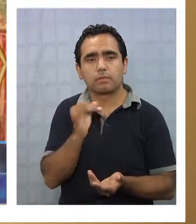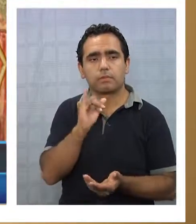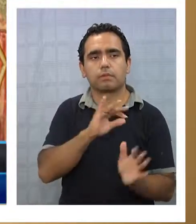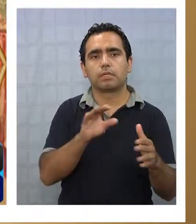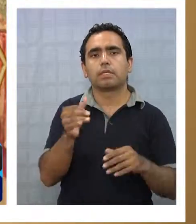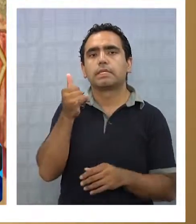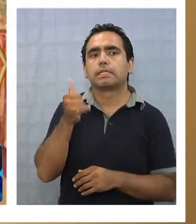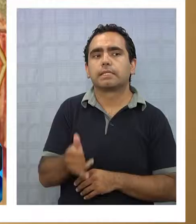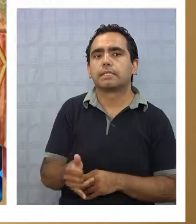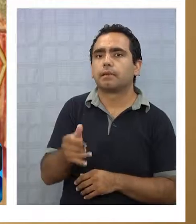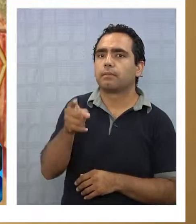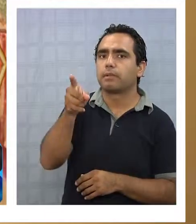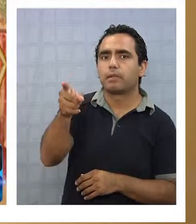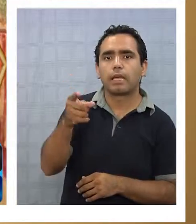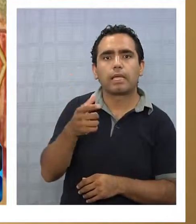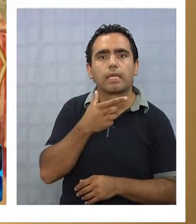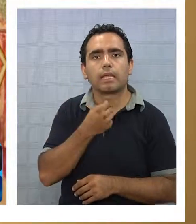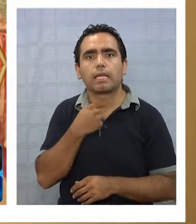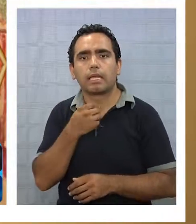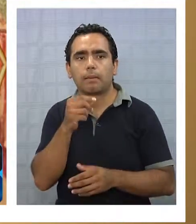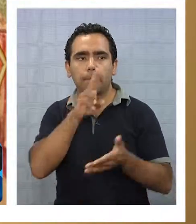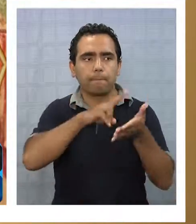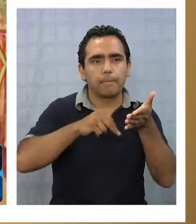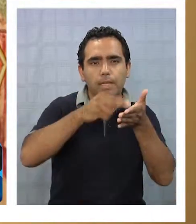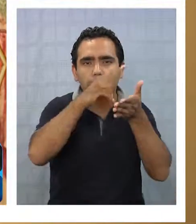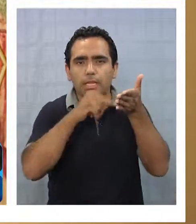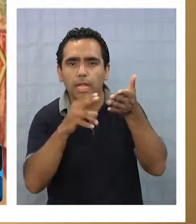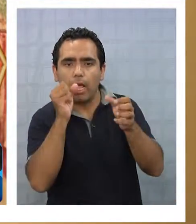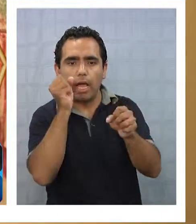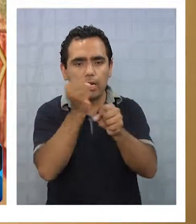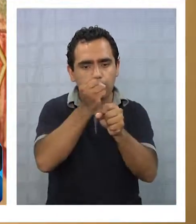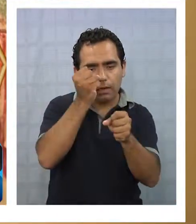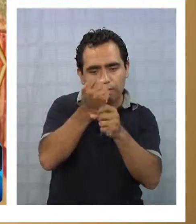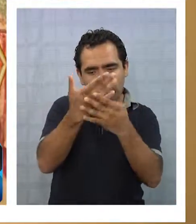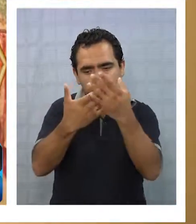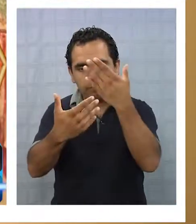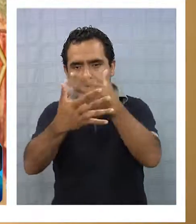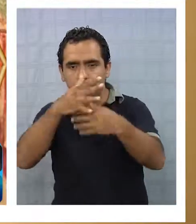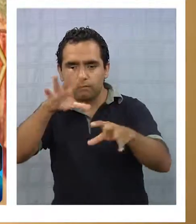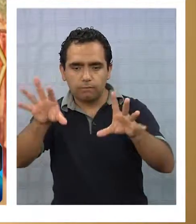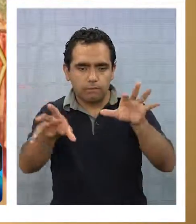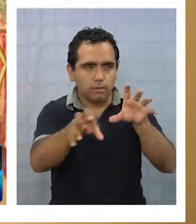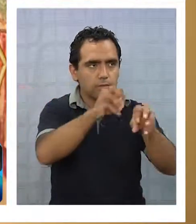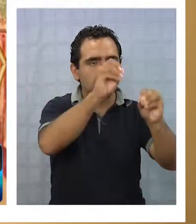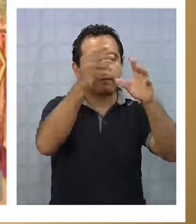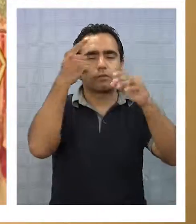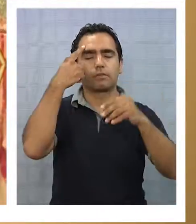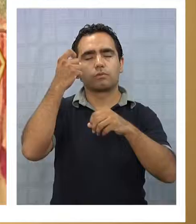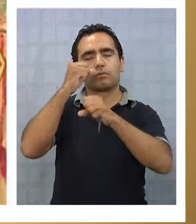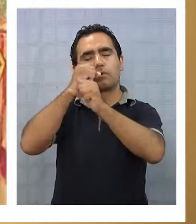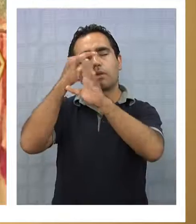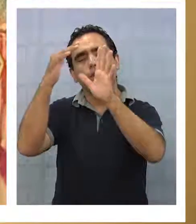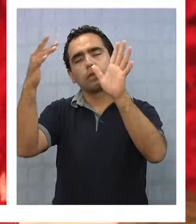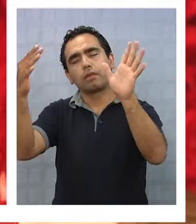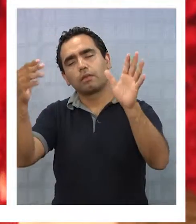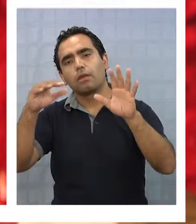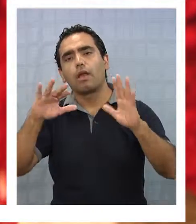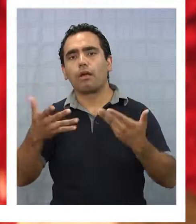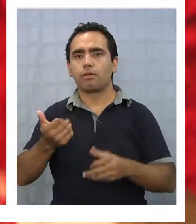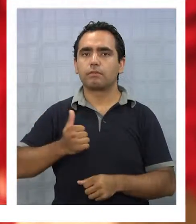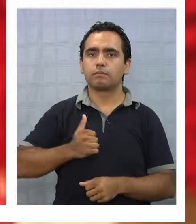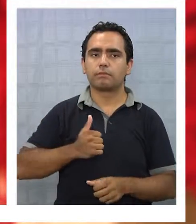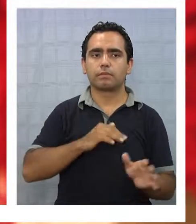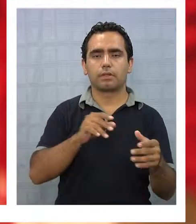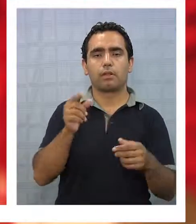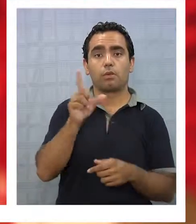quiso pintar, siempre quiso trabajar con las manos. Siempre quiso cumplir este sueño que está cumpliendo ahora. La